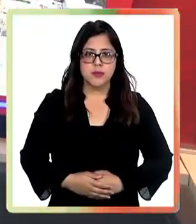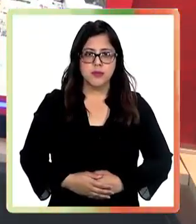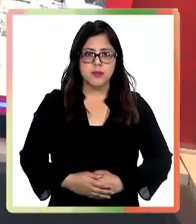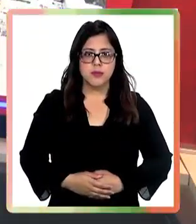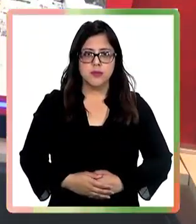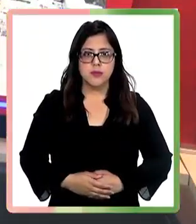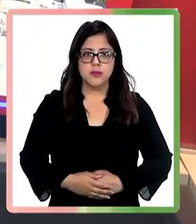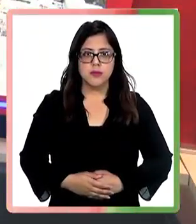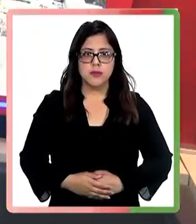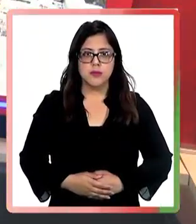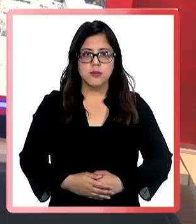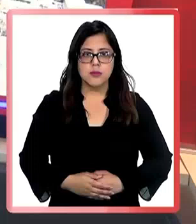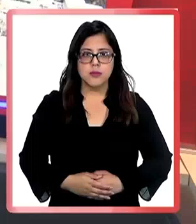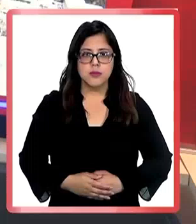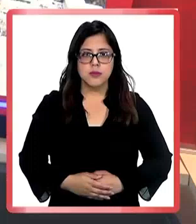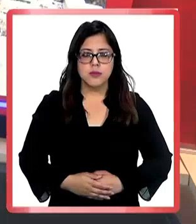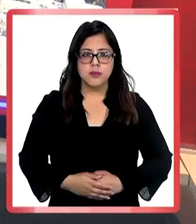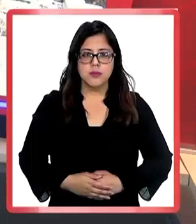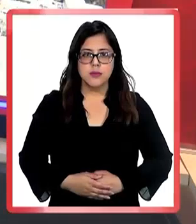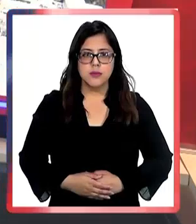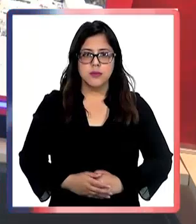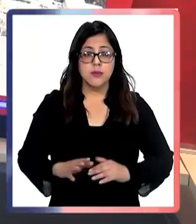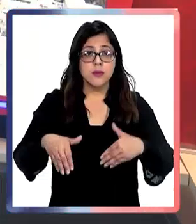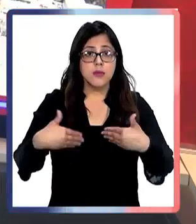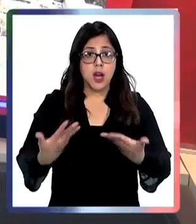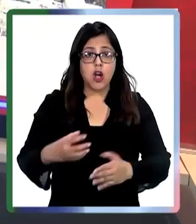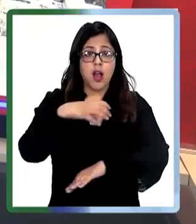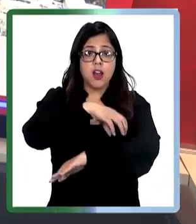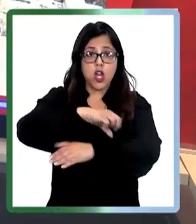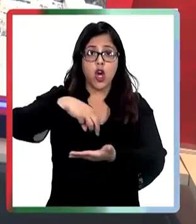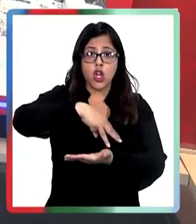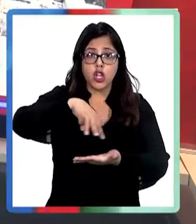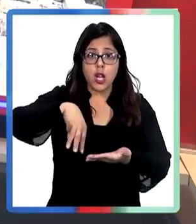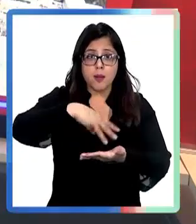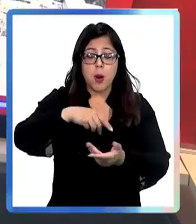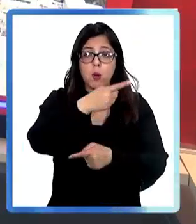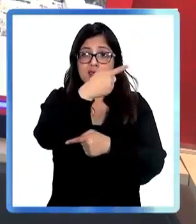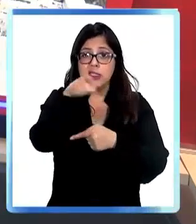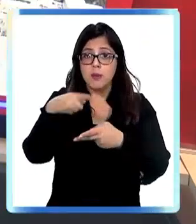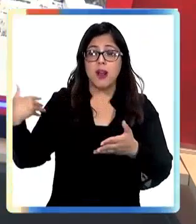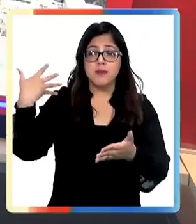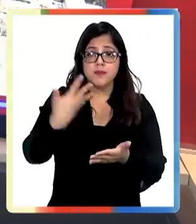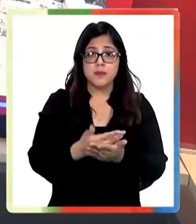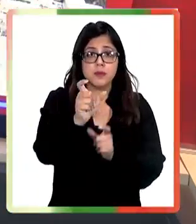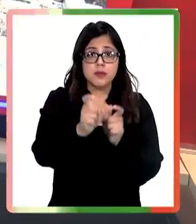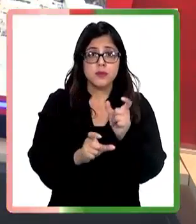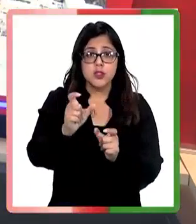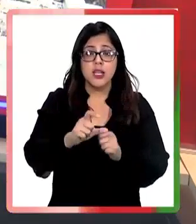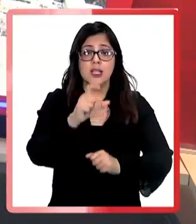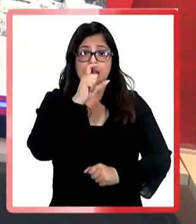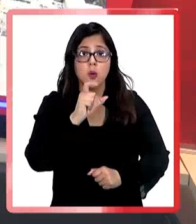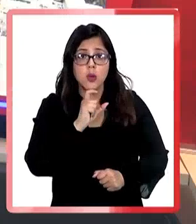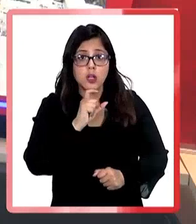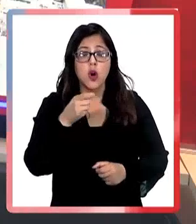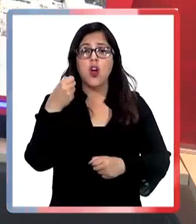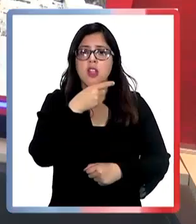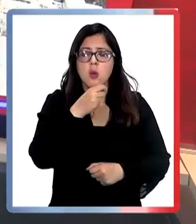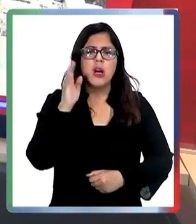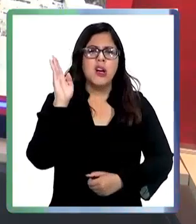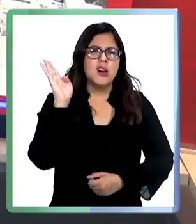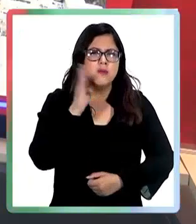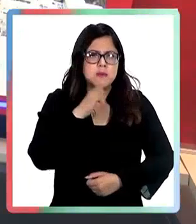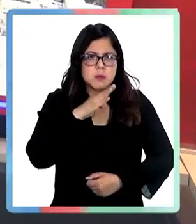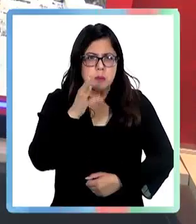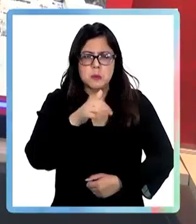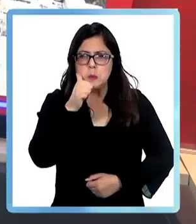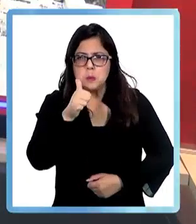los vecinos de Curicó han denunciado malos olores a diario. Vecinos del sector de Sagrada Familia aseguran que se debe a la falta de fiscalización